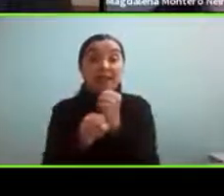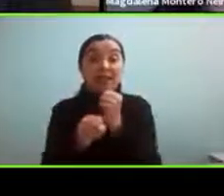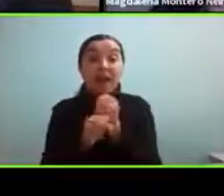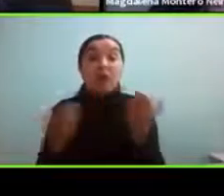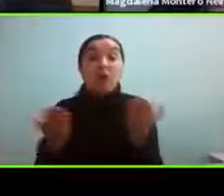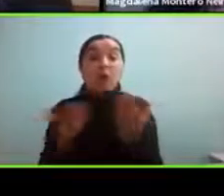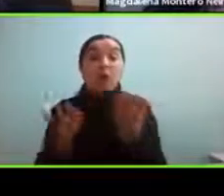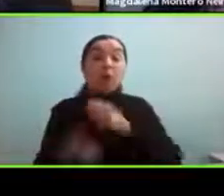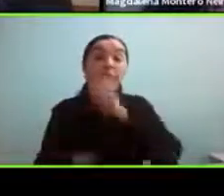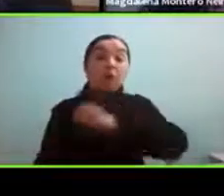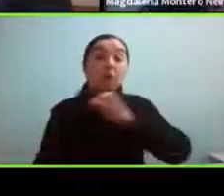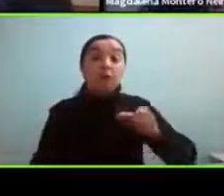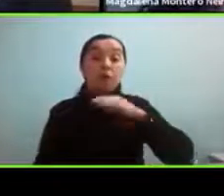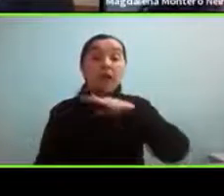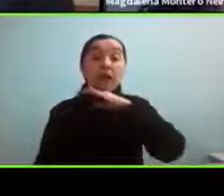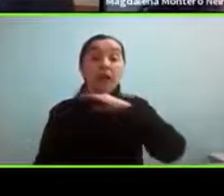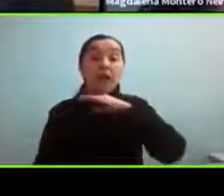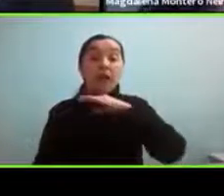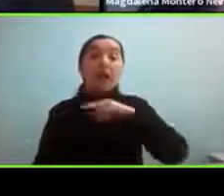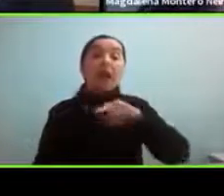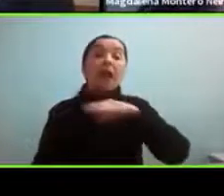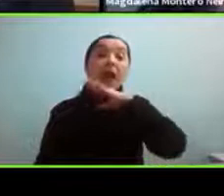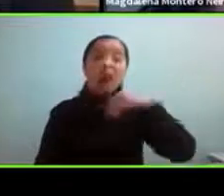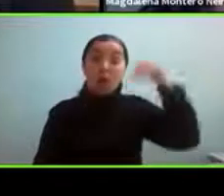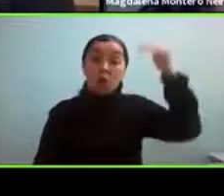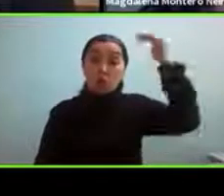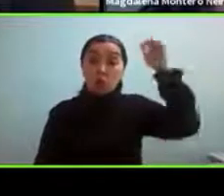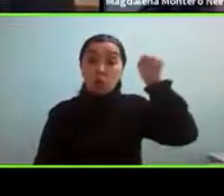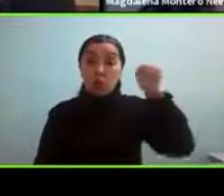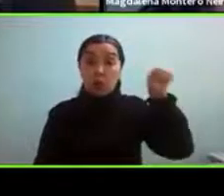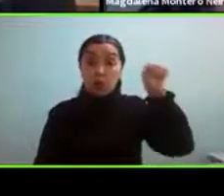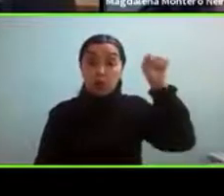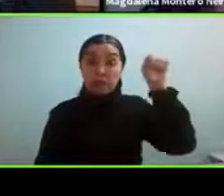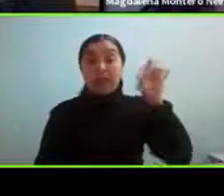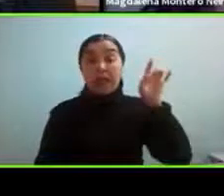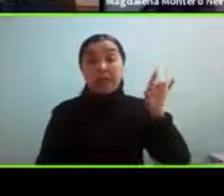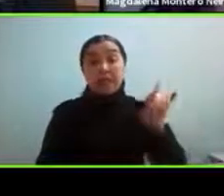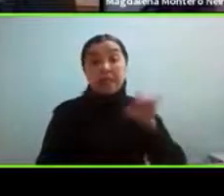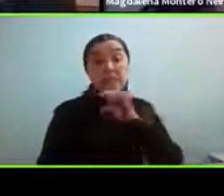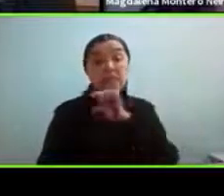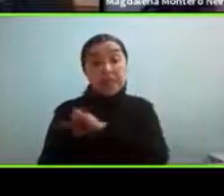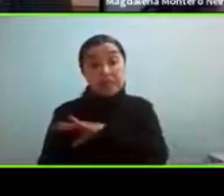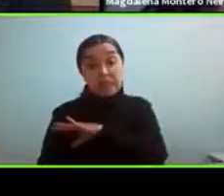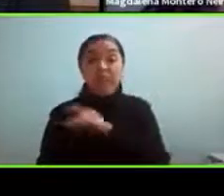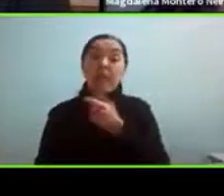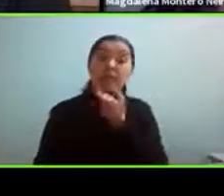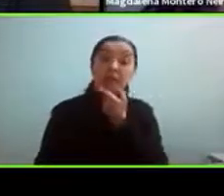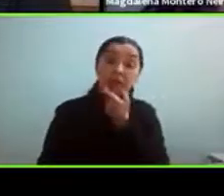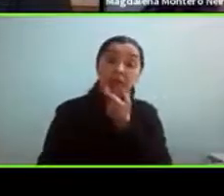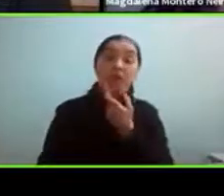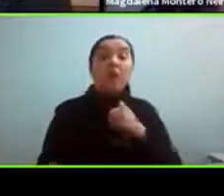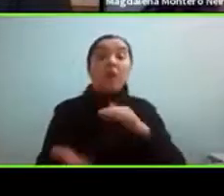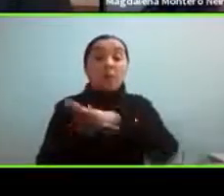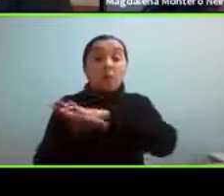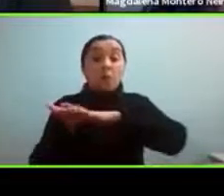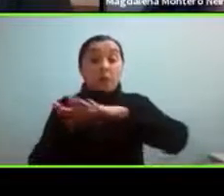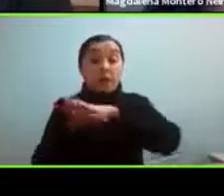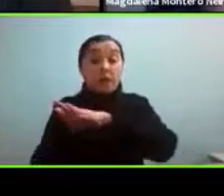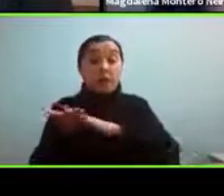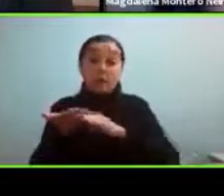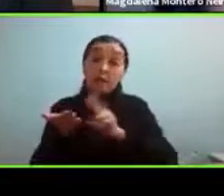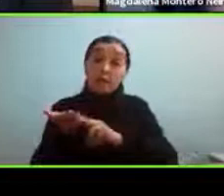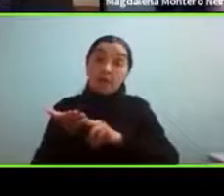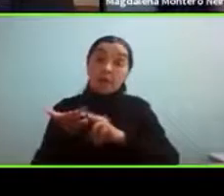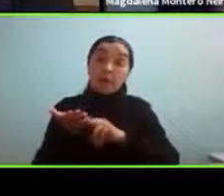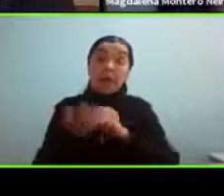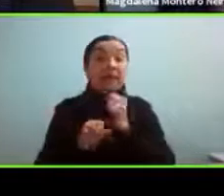todo en Chile y en Inglaterra y voy a poner como ejemplo en realidad o voy a usar de ejemplo el trabajo que